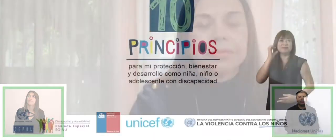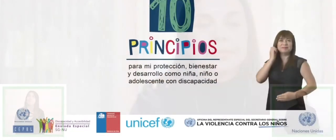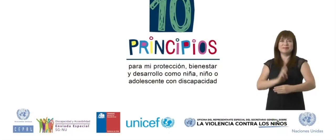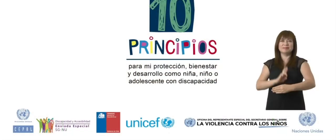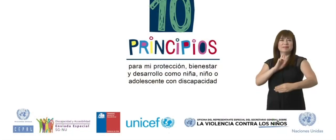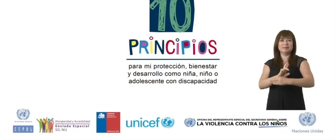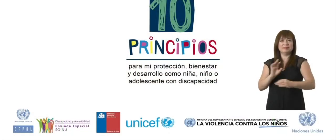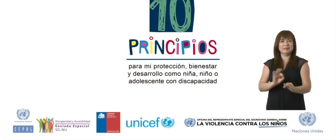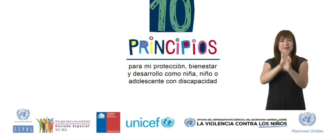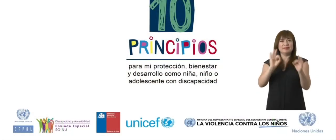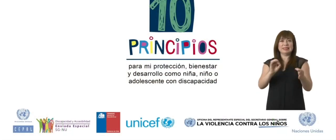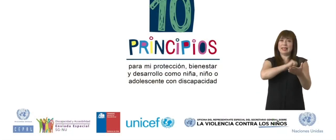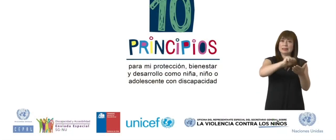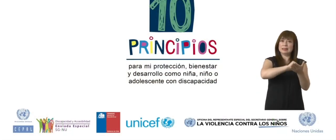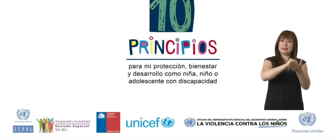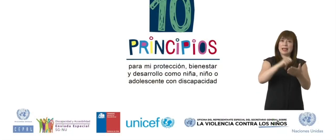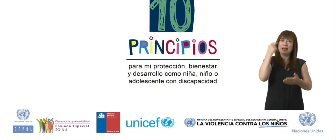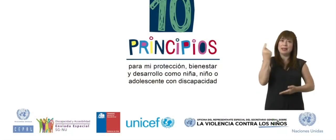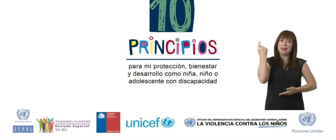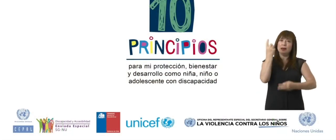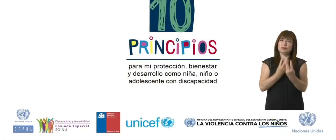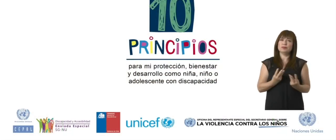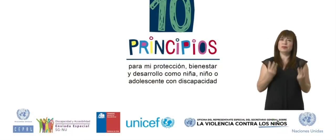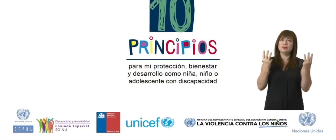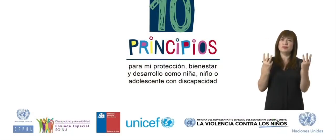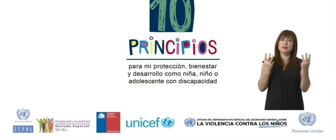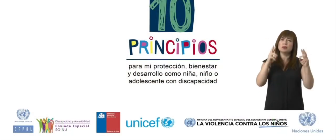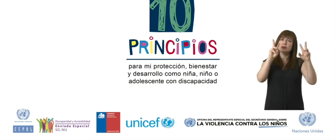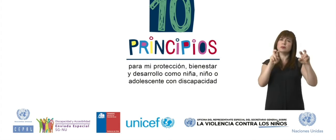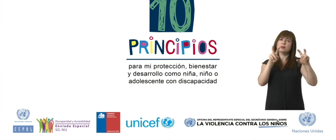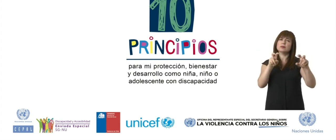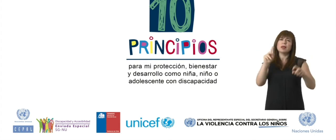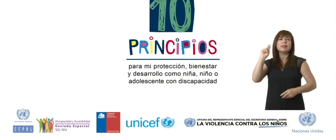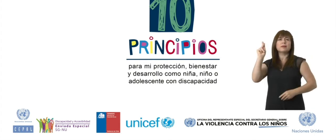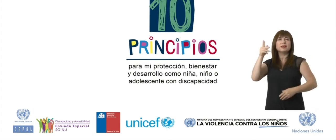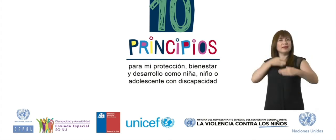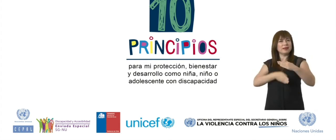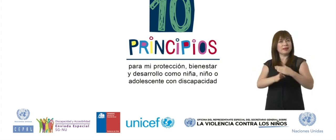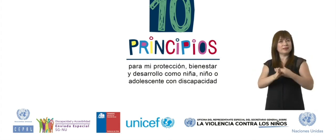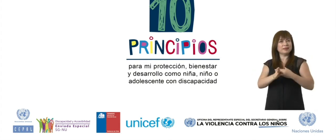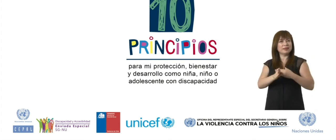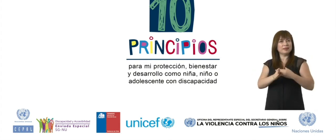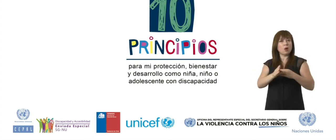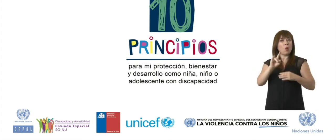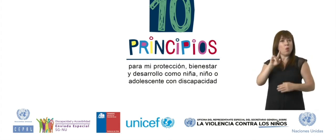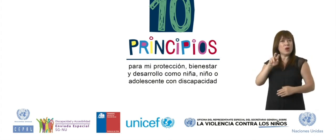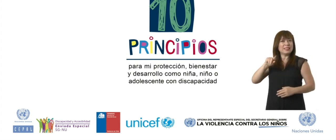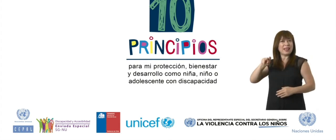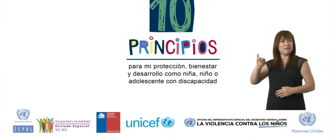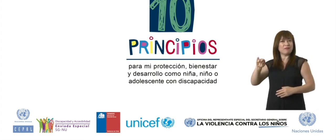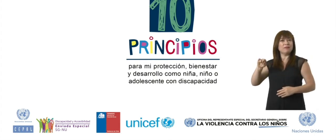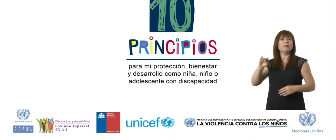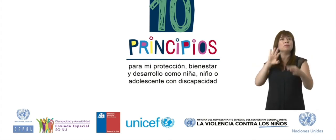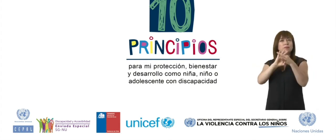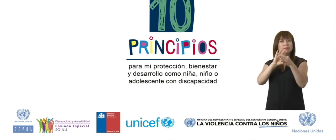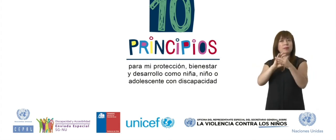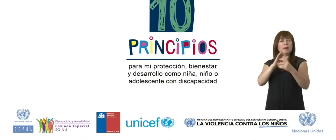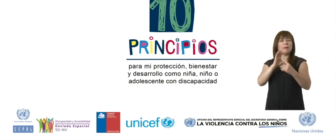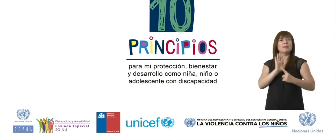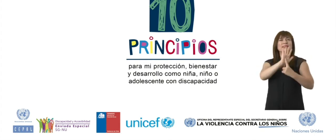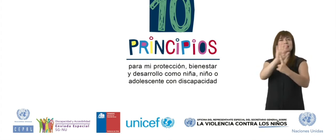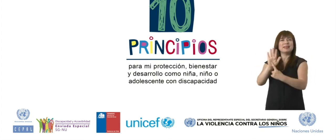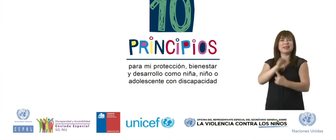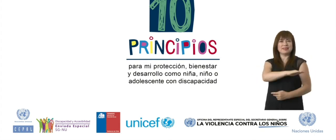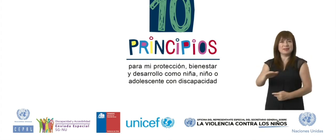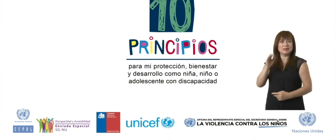La enviada especial del Secretario General de Naciones Unidas sobre Discapacidad y Accesibilidad y UNICEF presentan a